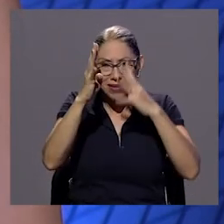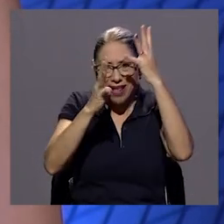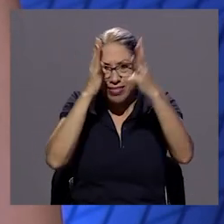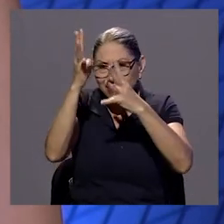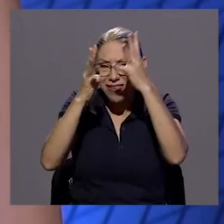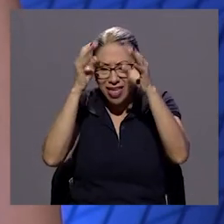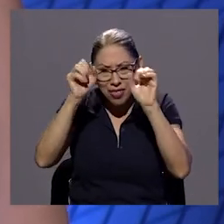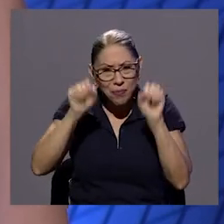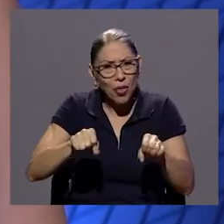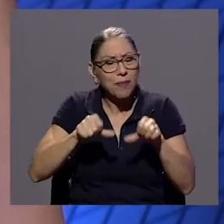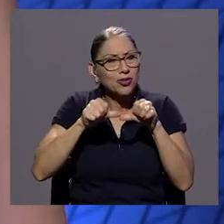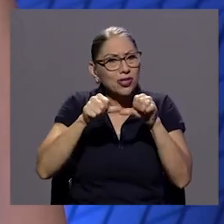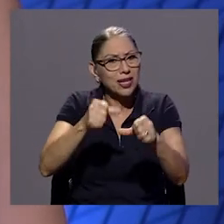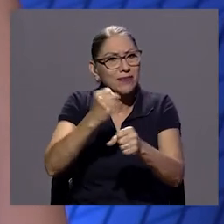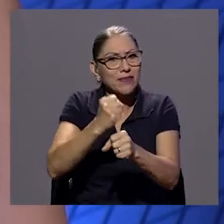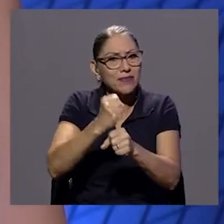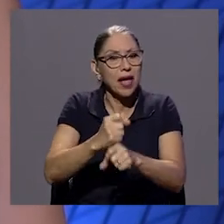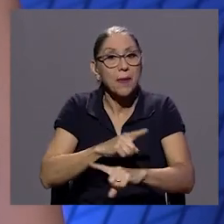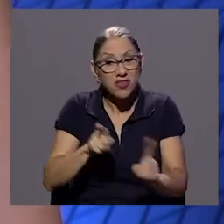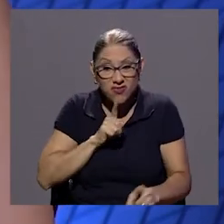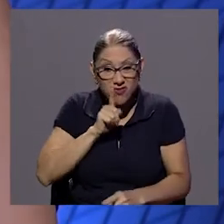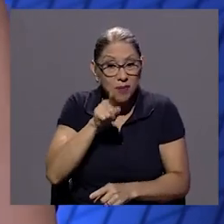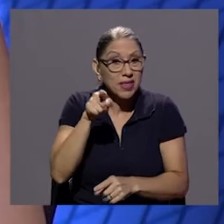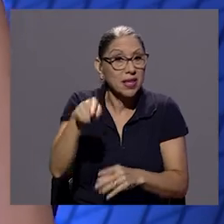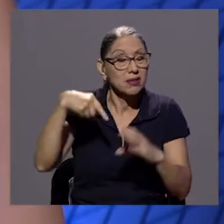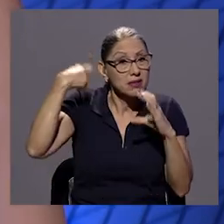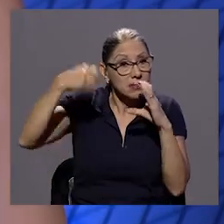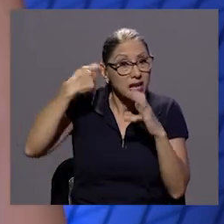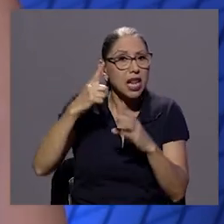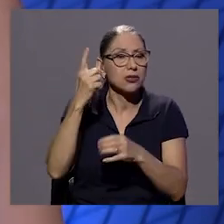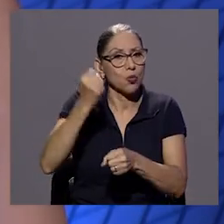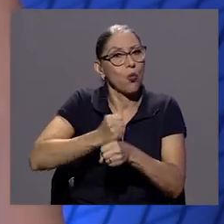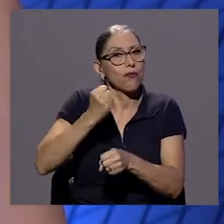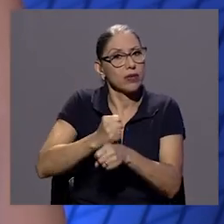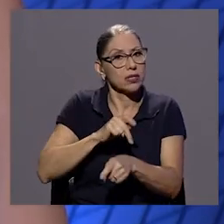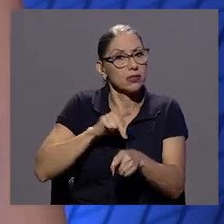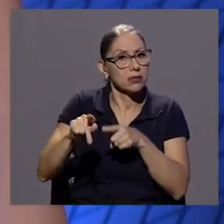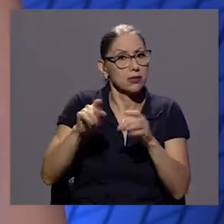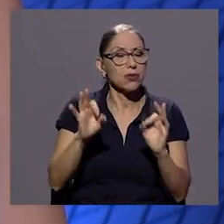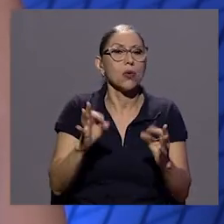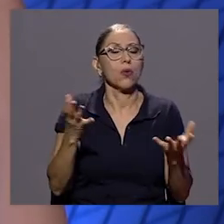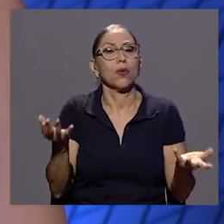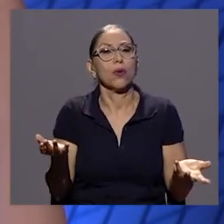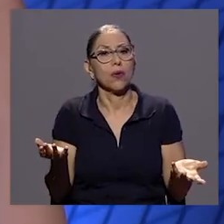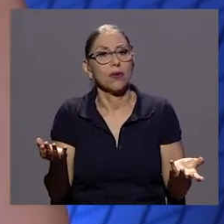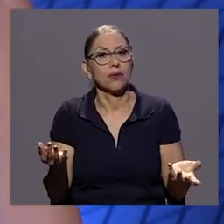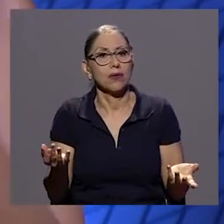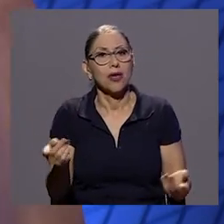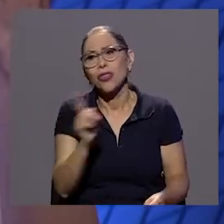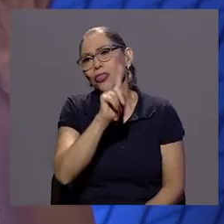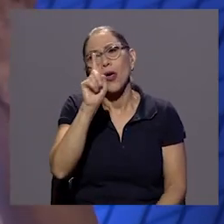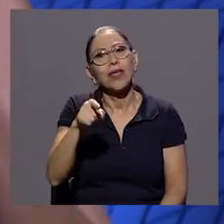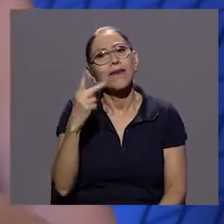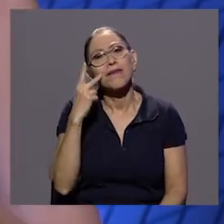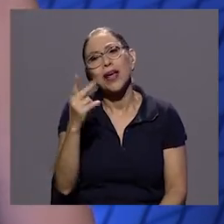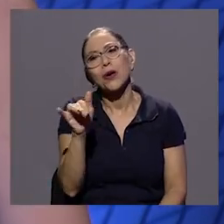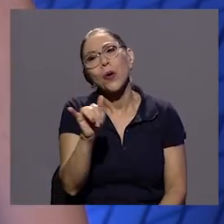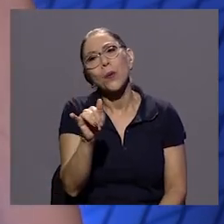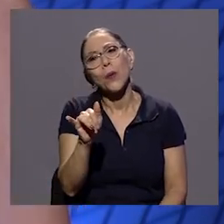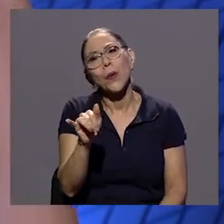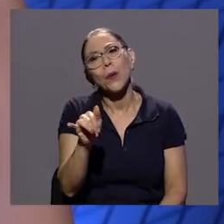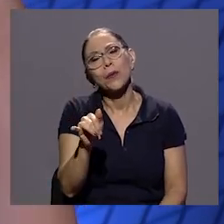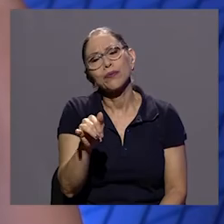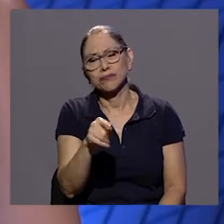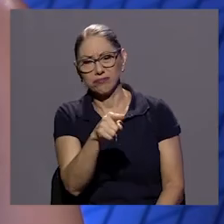oficio o sea el cine es un oficio también ¿verdad? un no hay que verlo a veces tal vez se vea a veces como esta